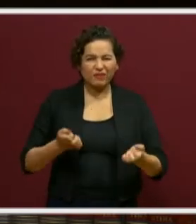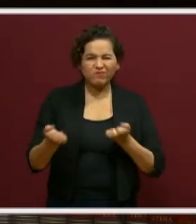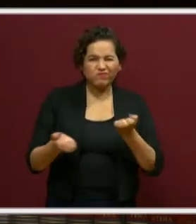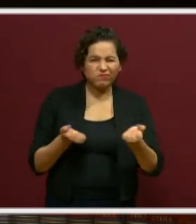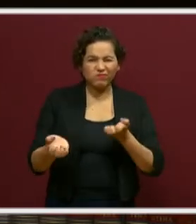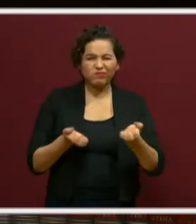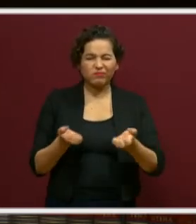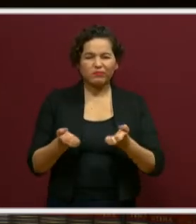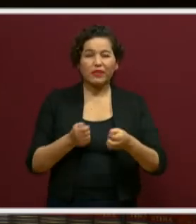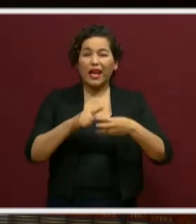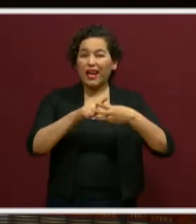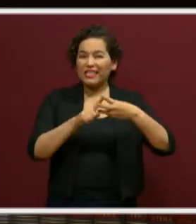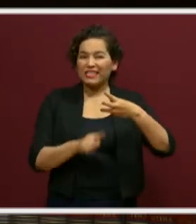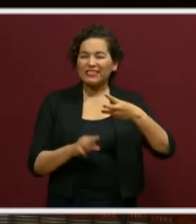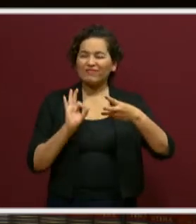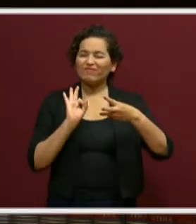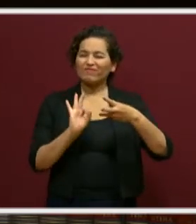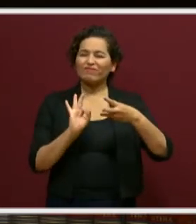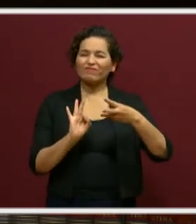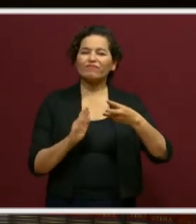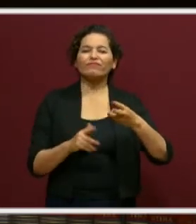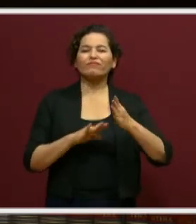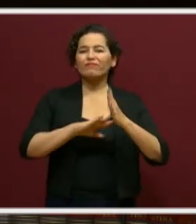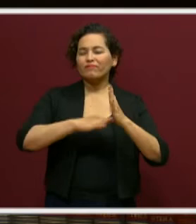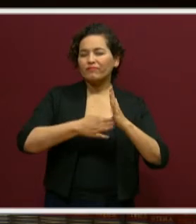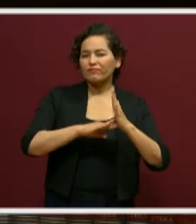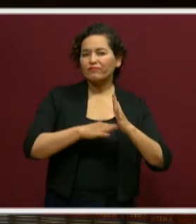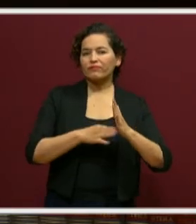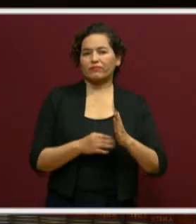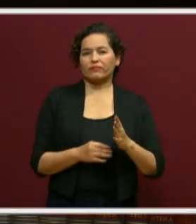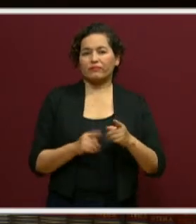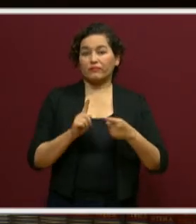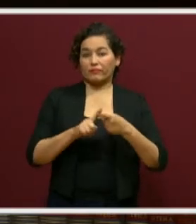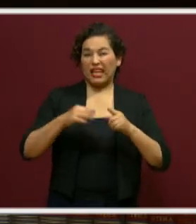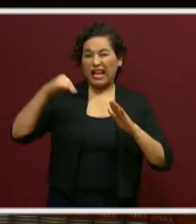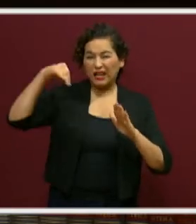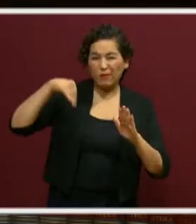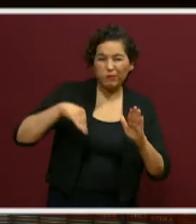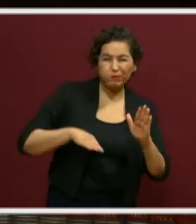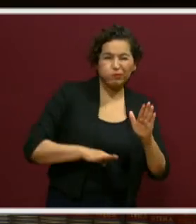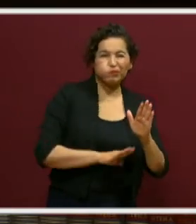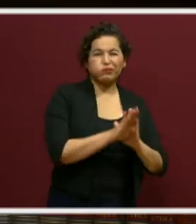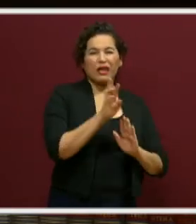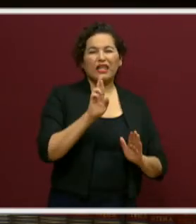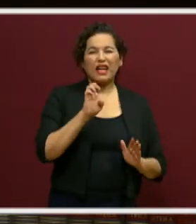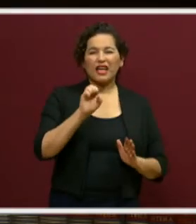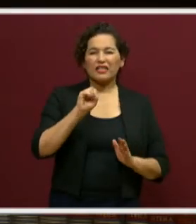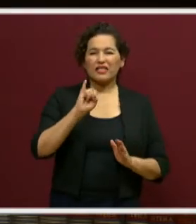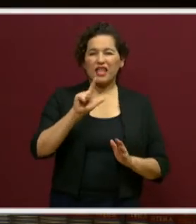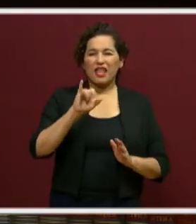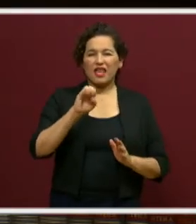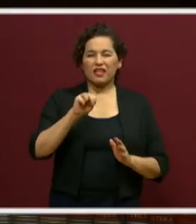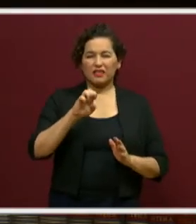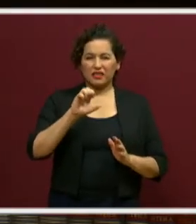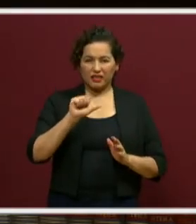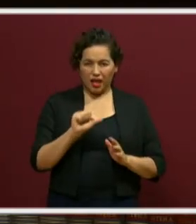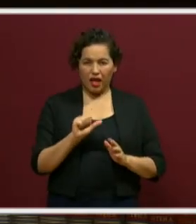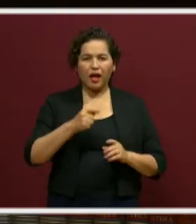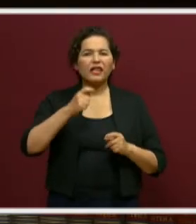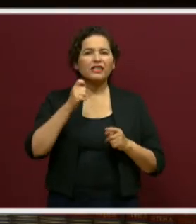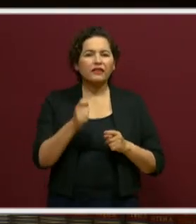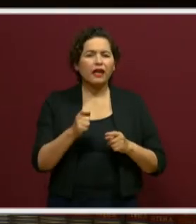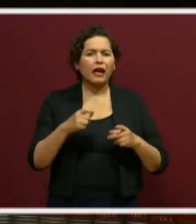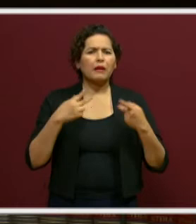estrategias instrumentadas. La resiliencia tiene que ver con que la gente se dé cuenta que es posible salir y enfrentar